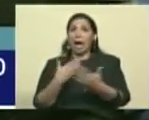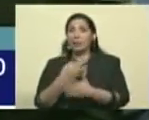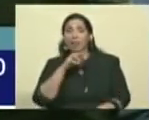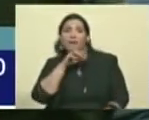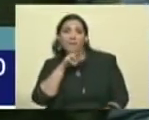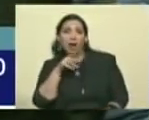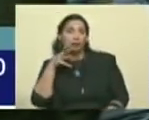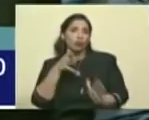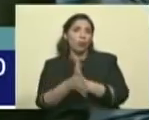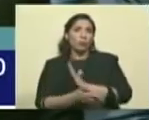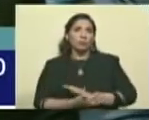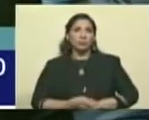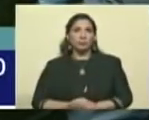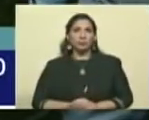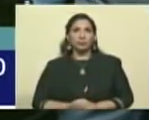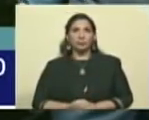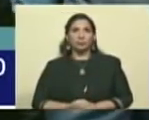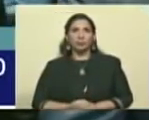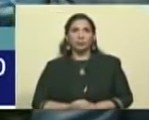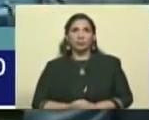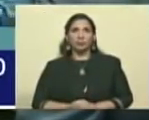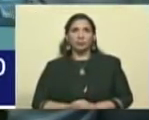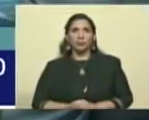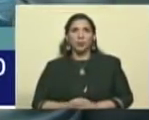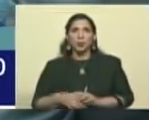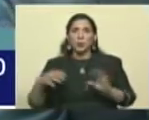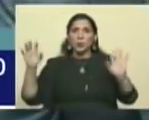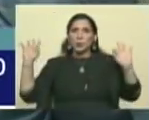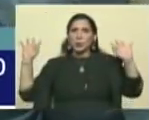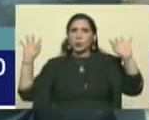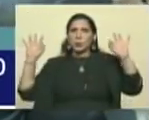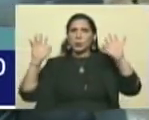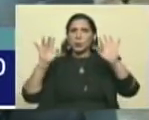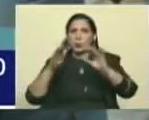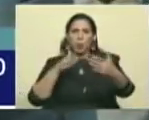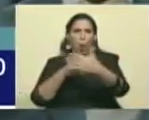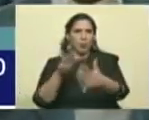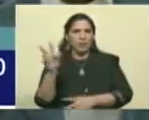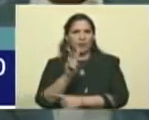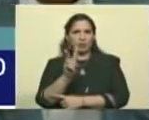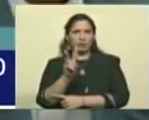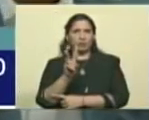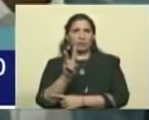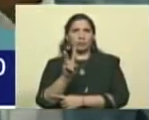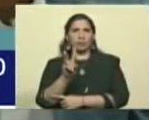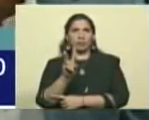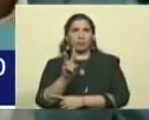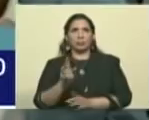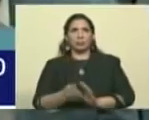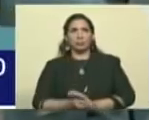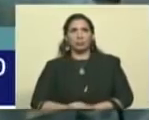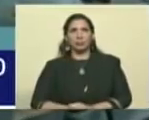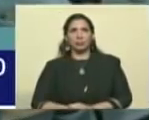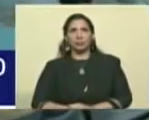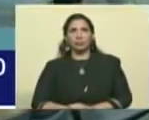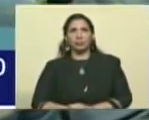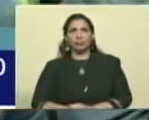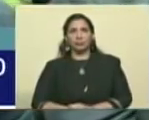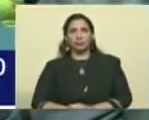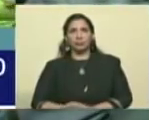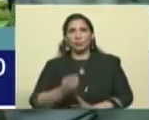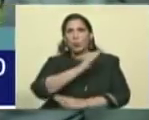invasión contra nuestro país. Una fuerza